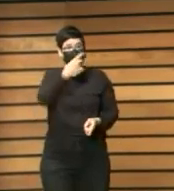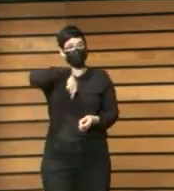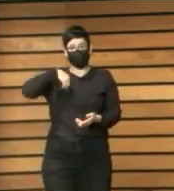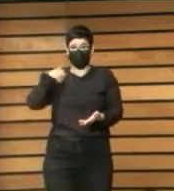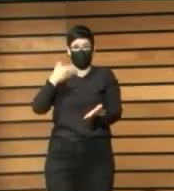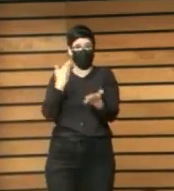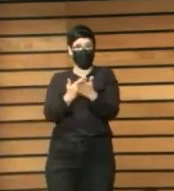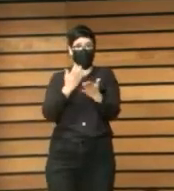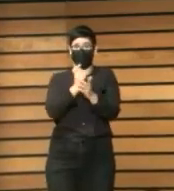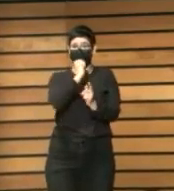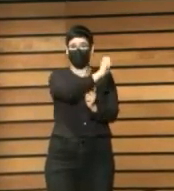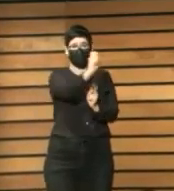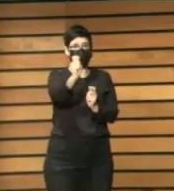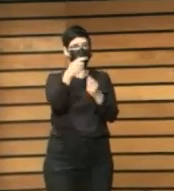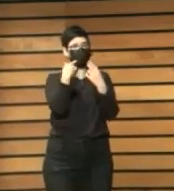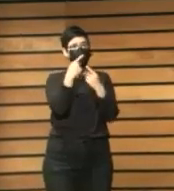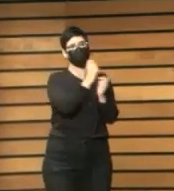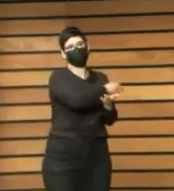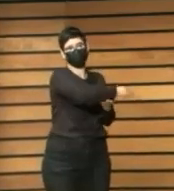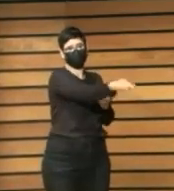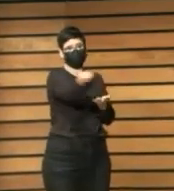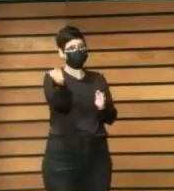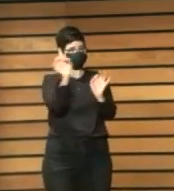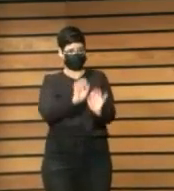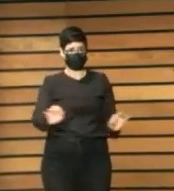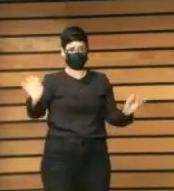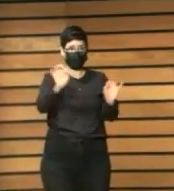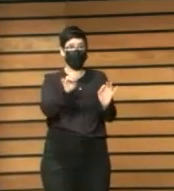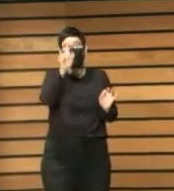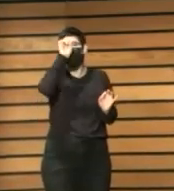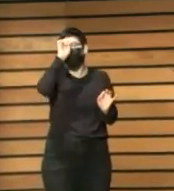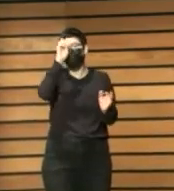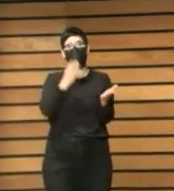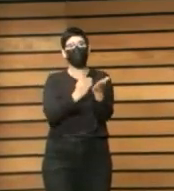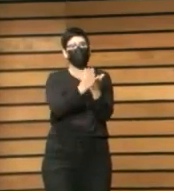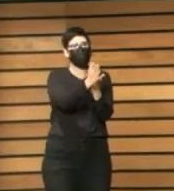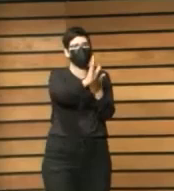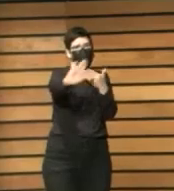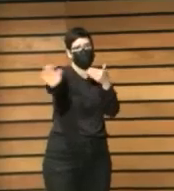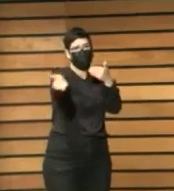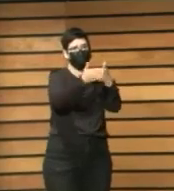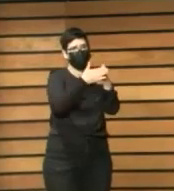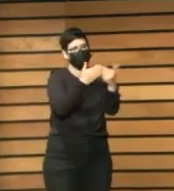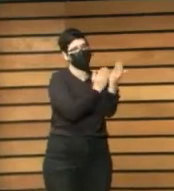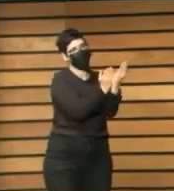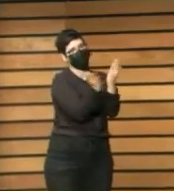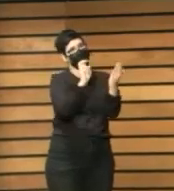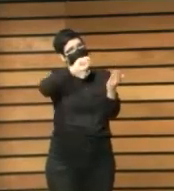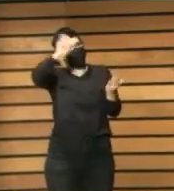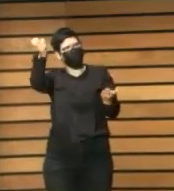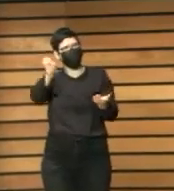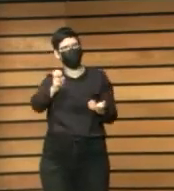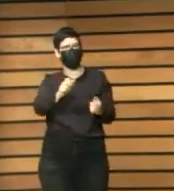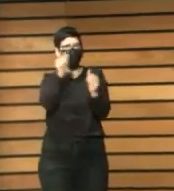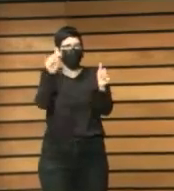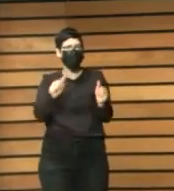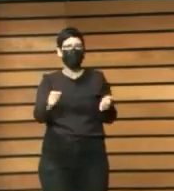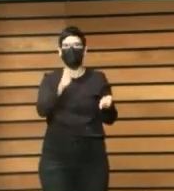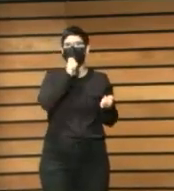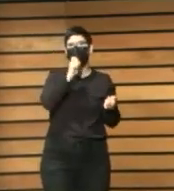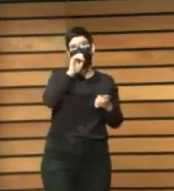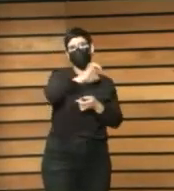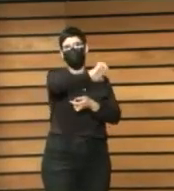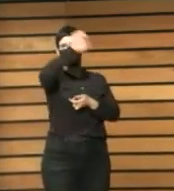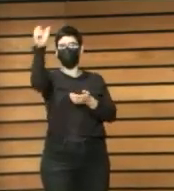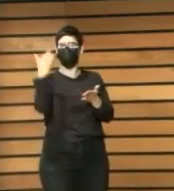y me gustaría saber si esa línea se ha cerrado se han abierto otras y cómo está la certificación europea.